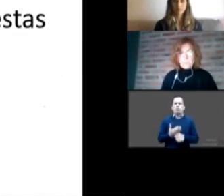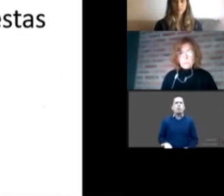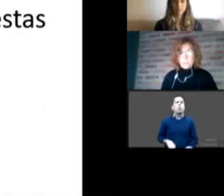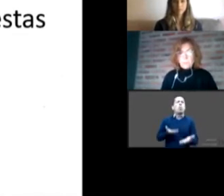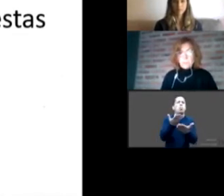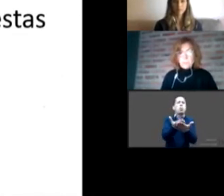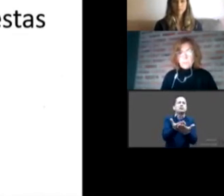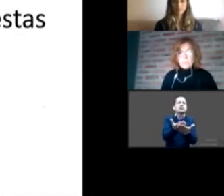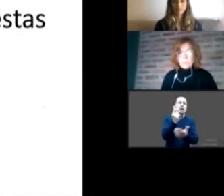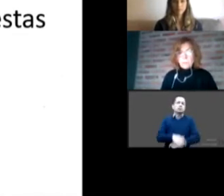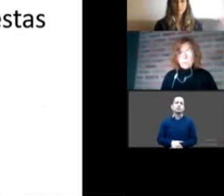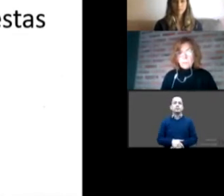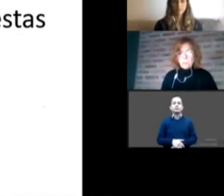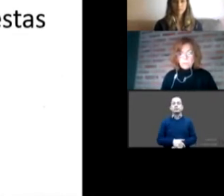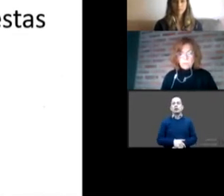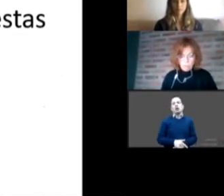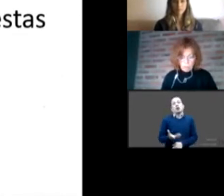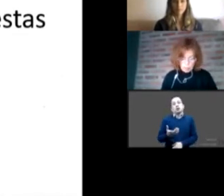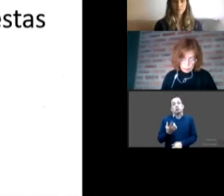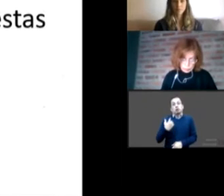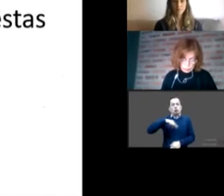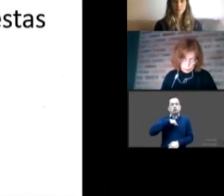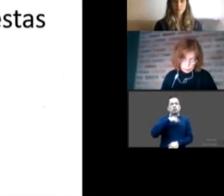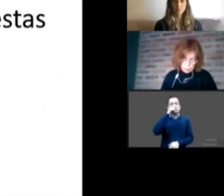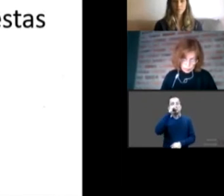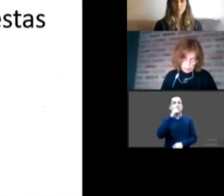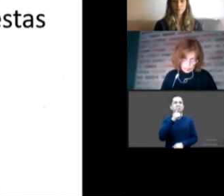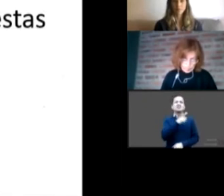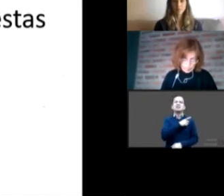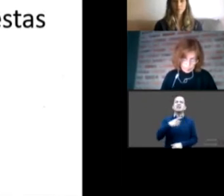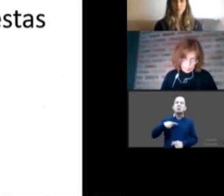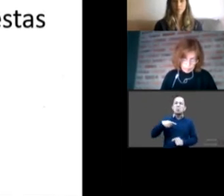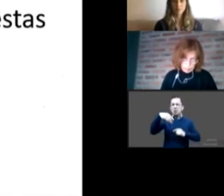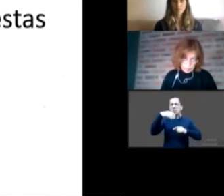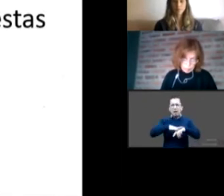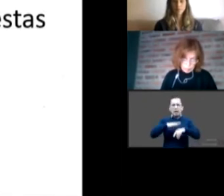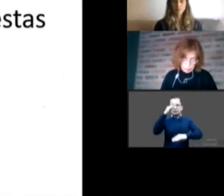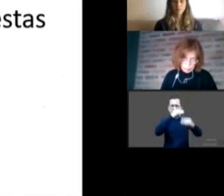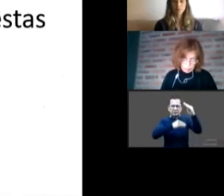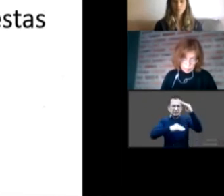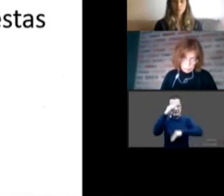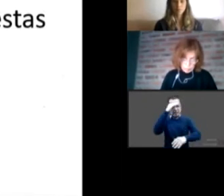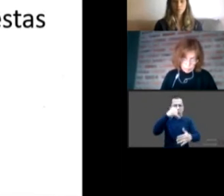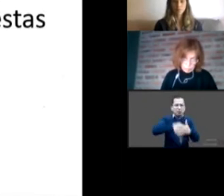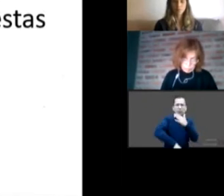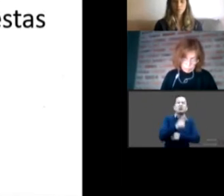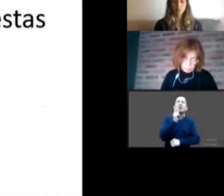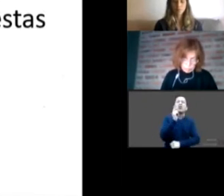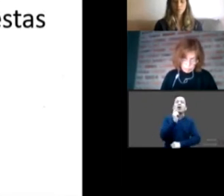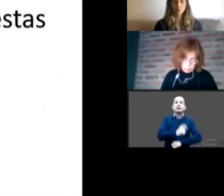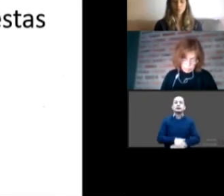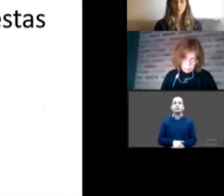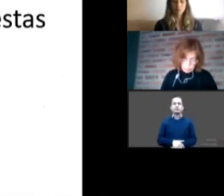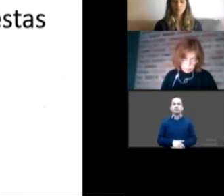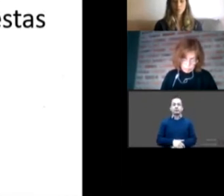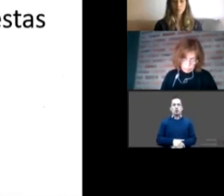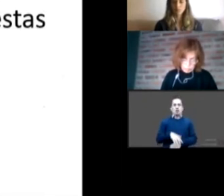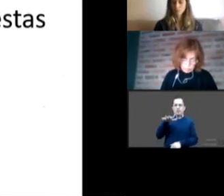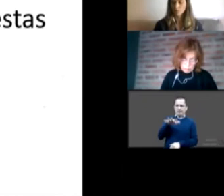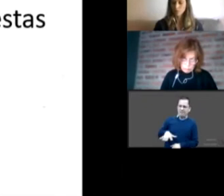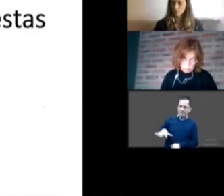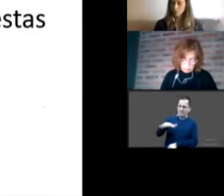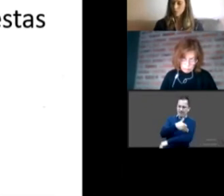quien nos esté escuchando cuáles son las motivaciones que nos impulsan a querer adoptar